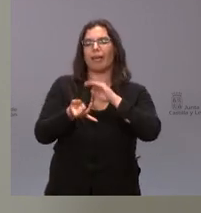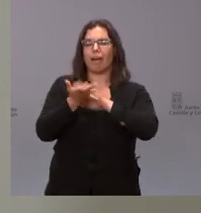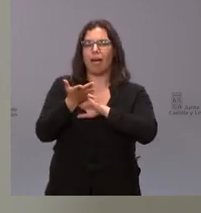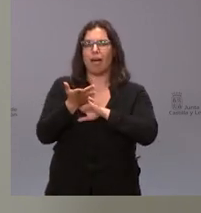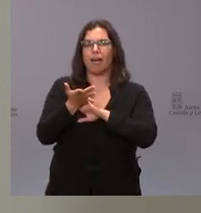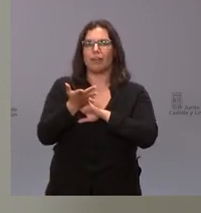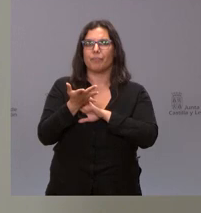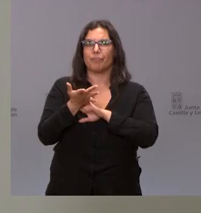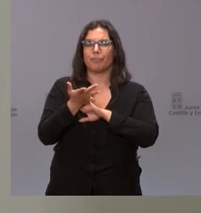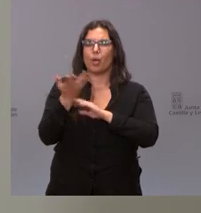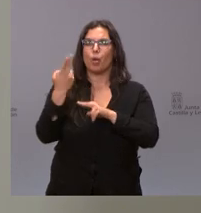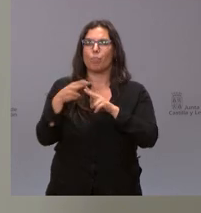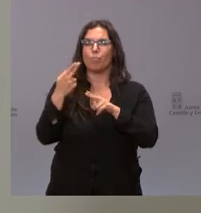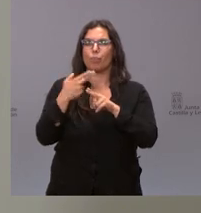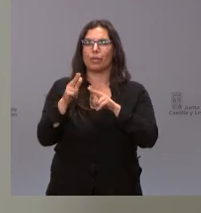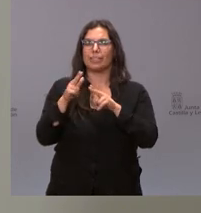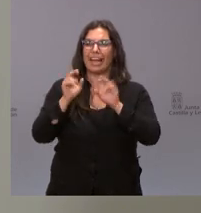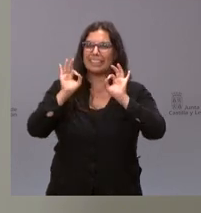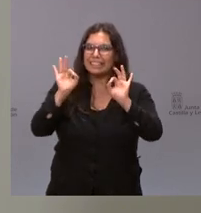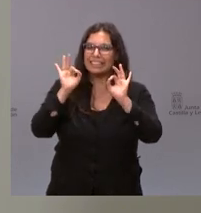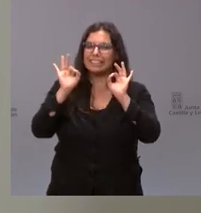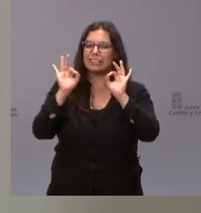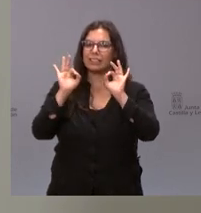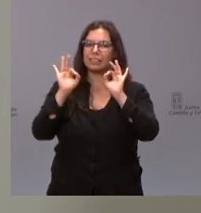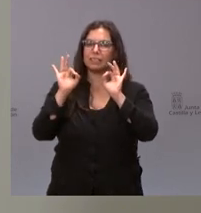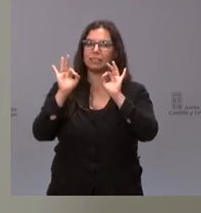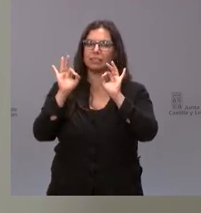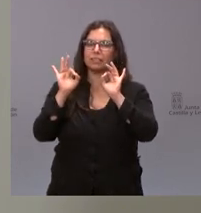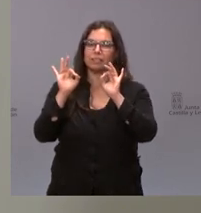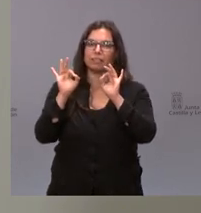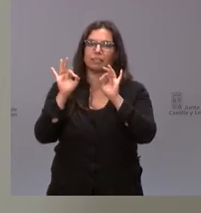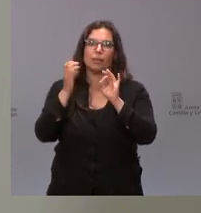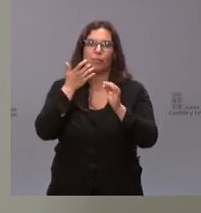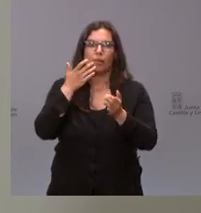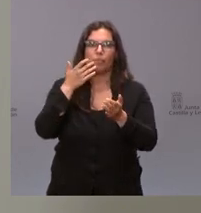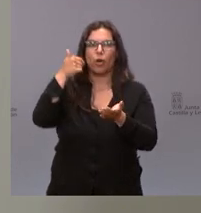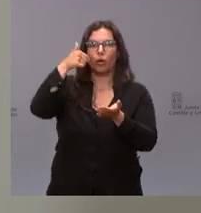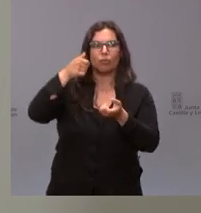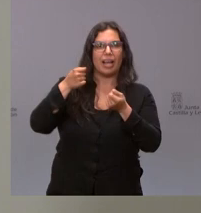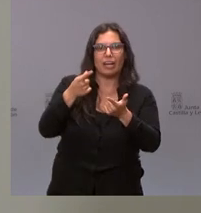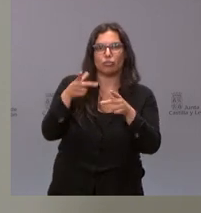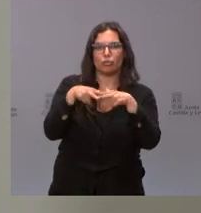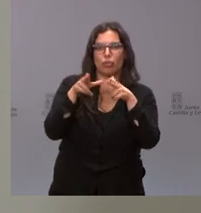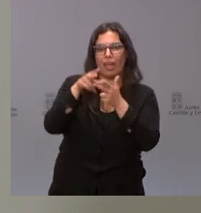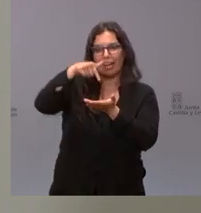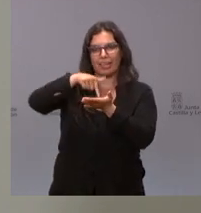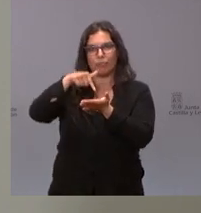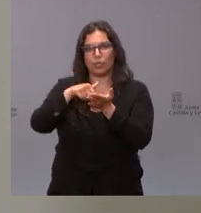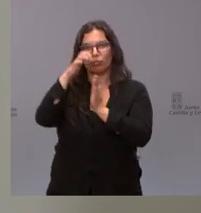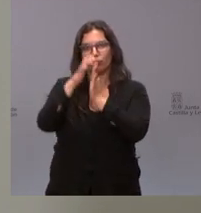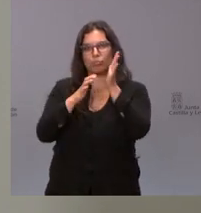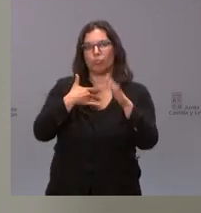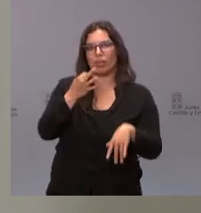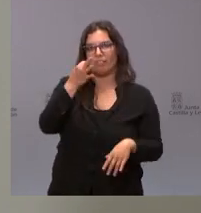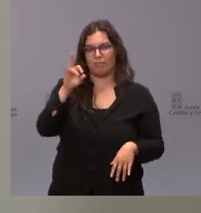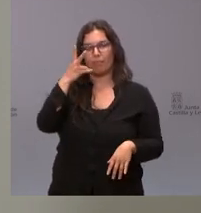estas políticas específicas de reducción de los costes sociales por un importe equivalente al 20% de los costes